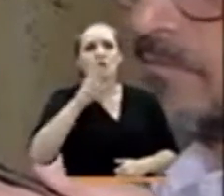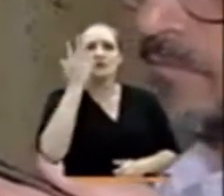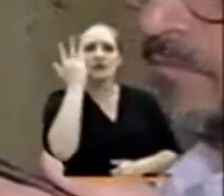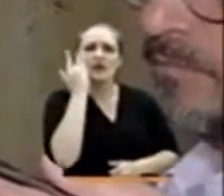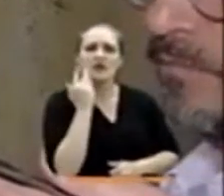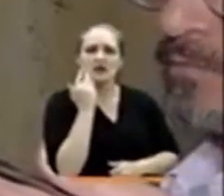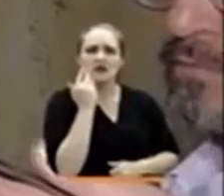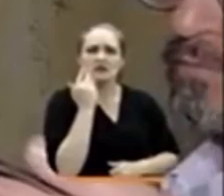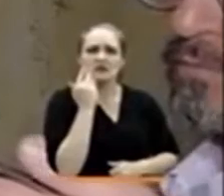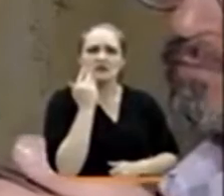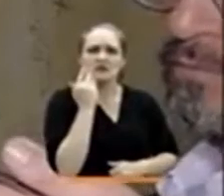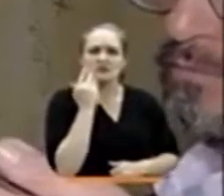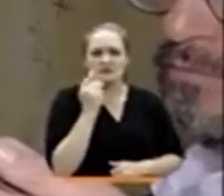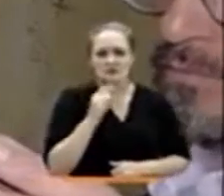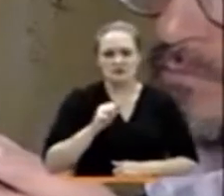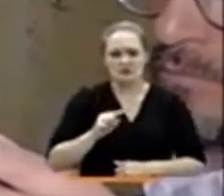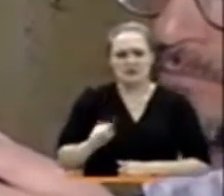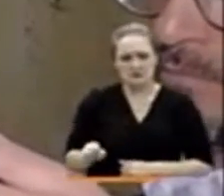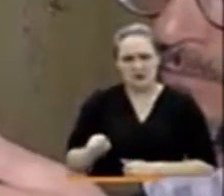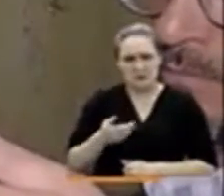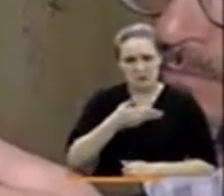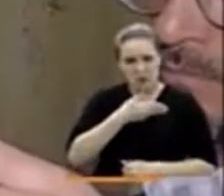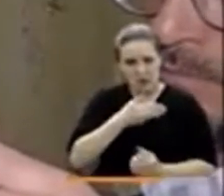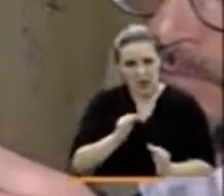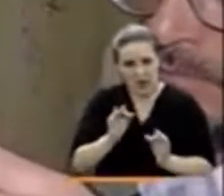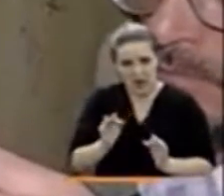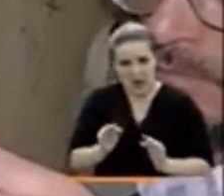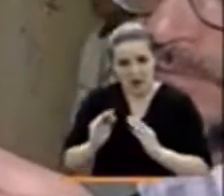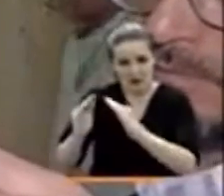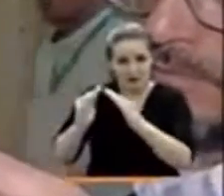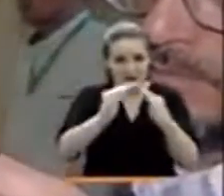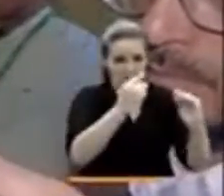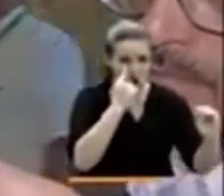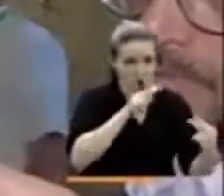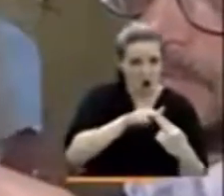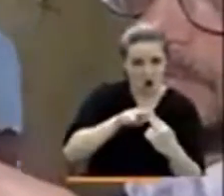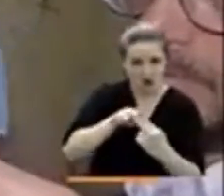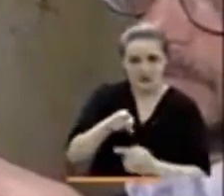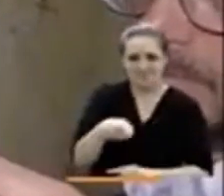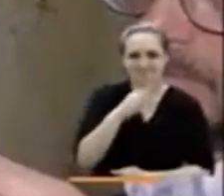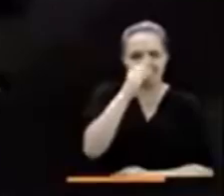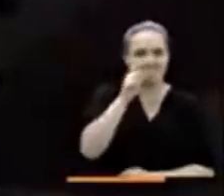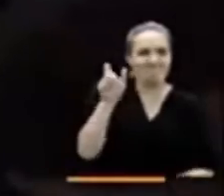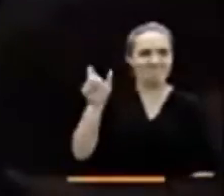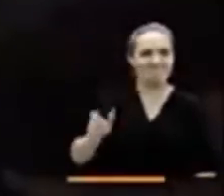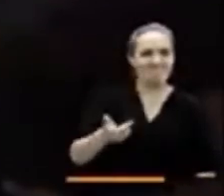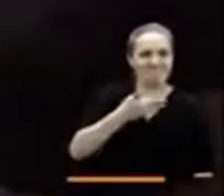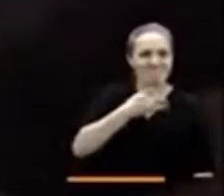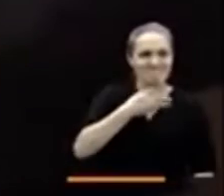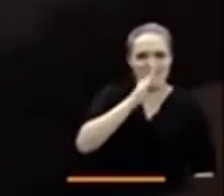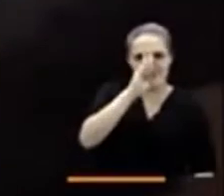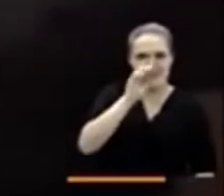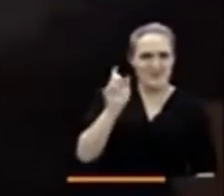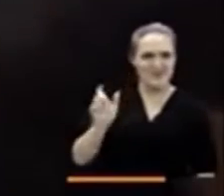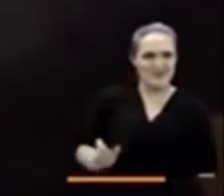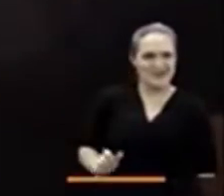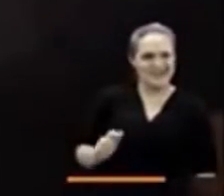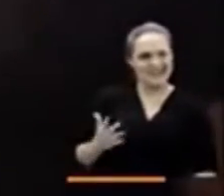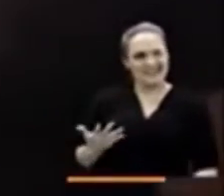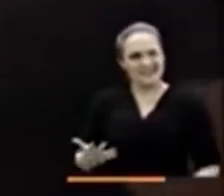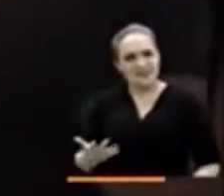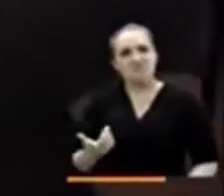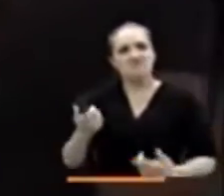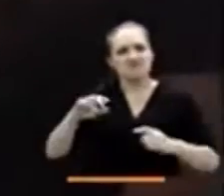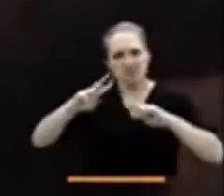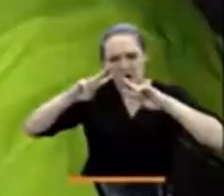en los vecinos de esta familia y no se hicieron conocer. Luego de cuatro allanamientos, la